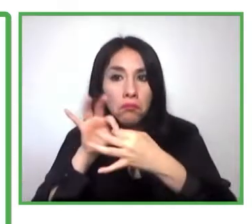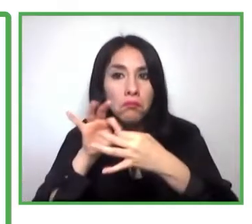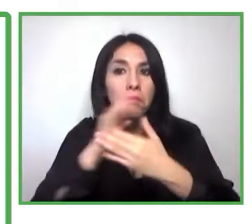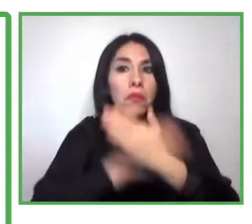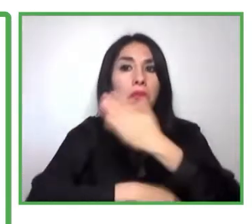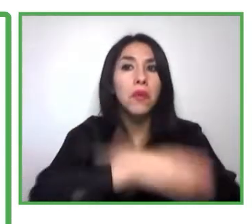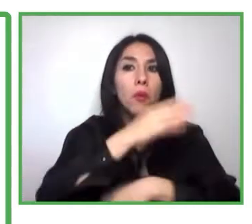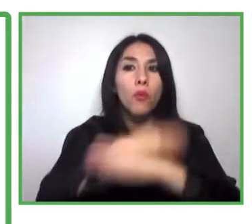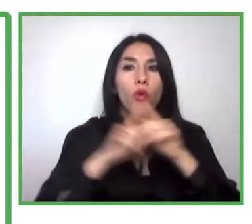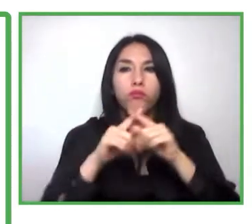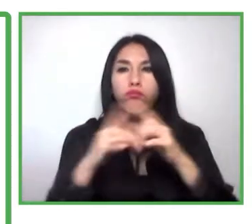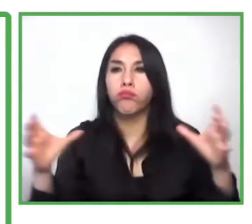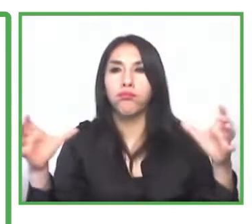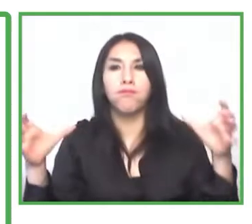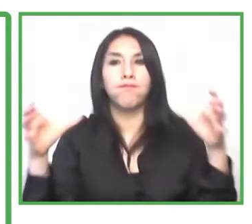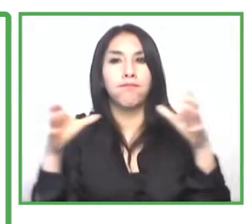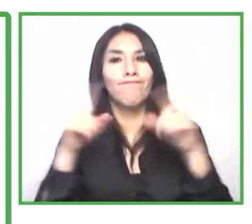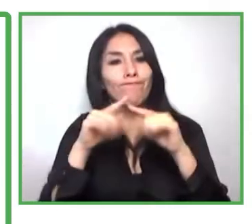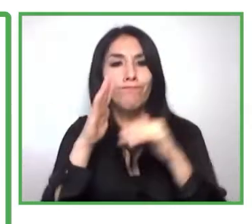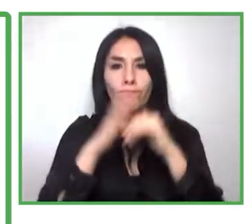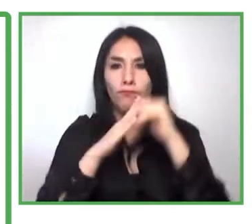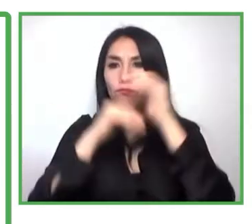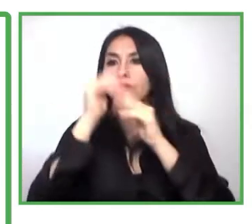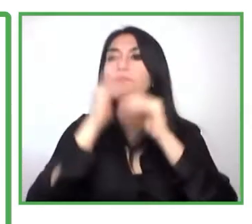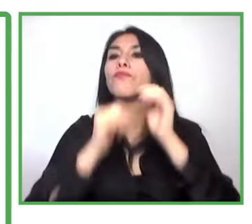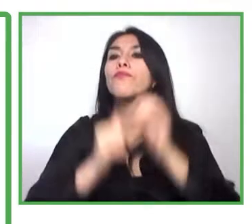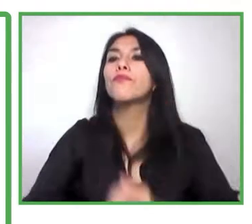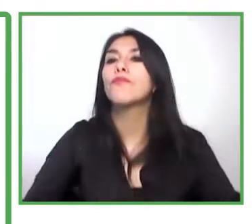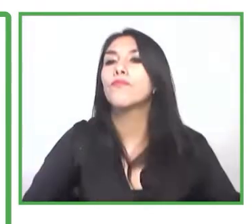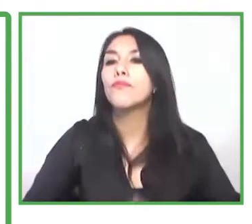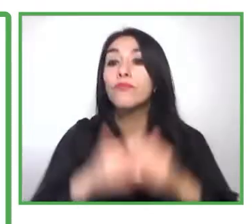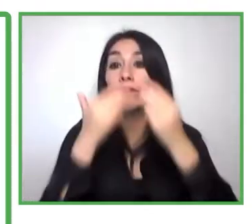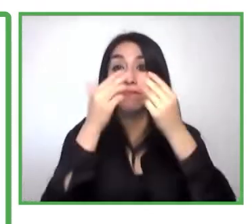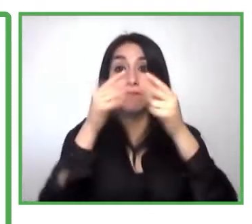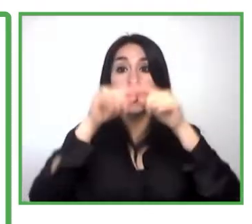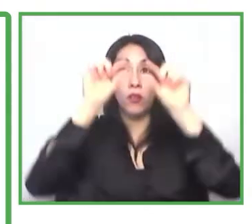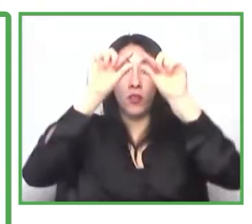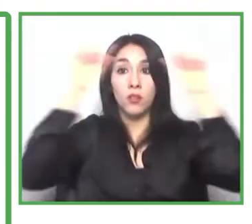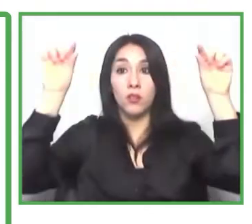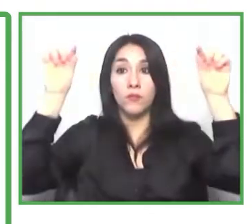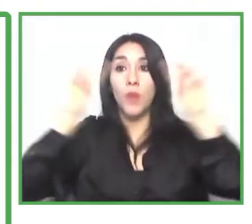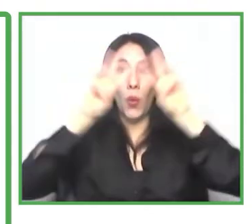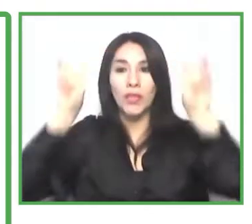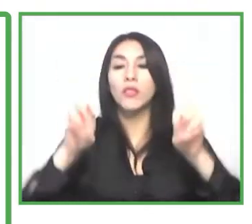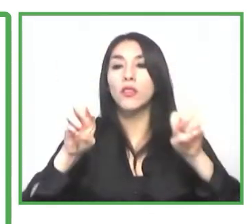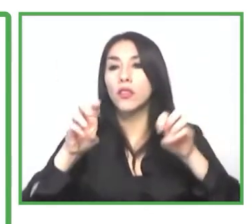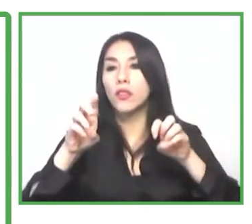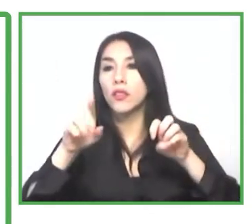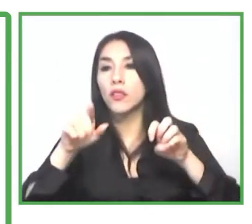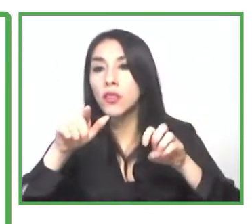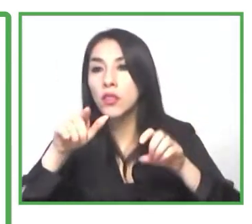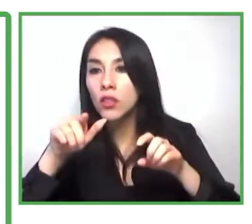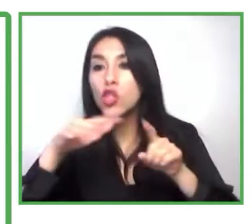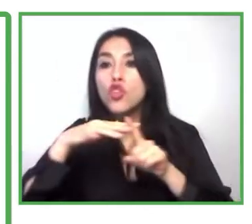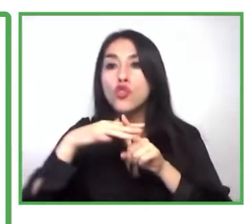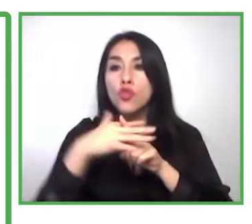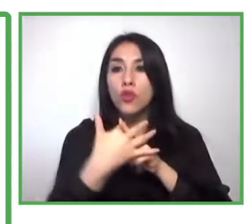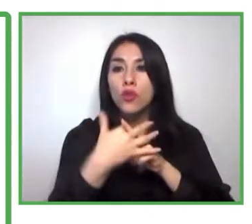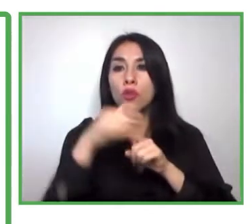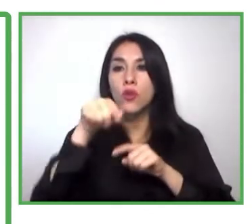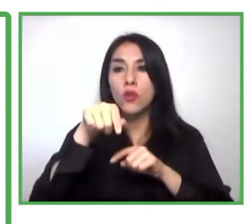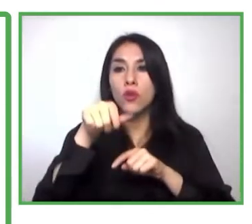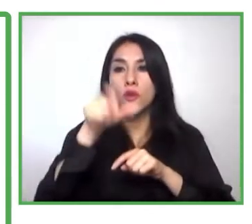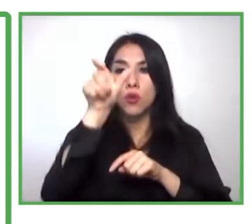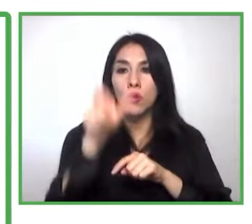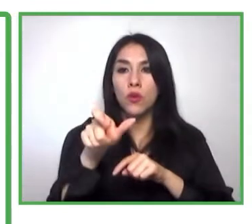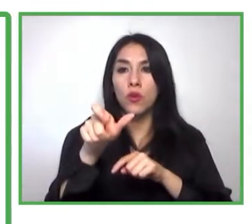Dentro de este contexto, en los últimos dos años, ¿qué es lo que se ha venido realizando y qué resultados hemos tenido y aprendizajes? En